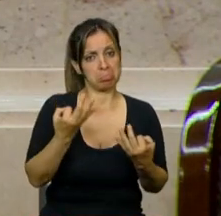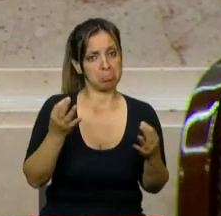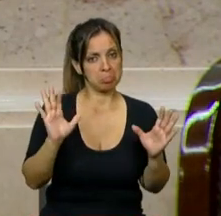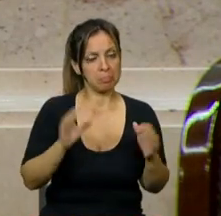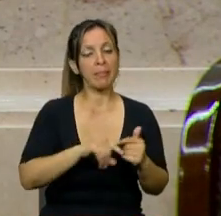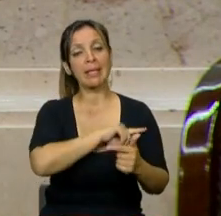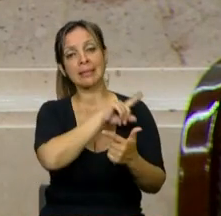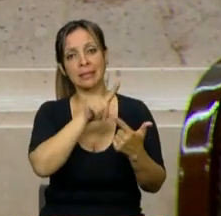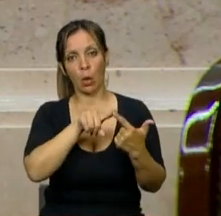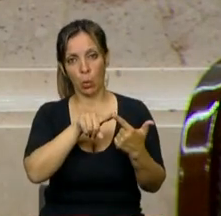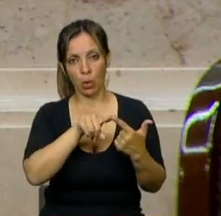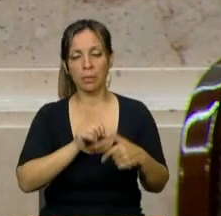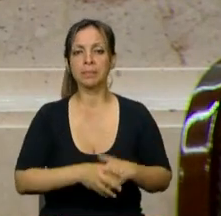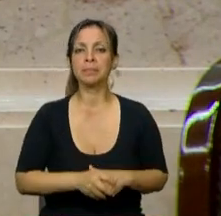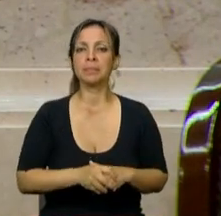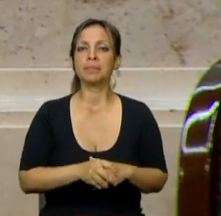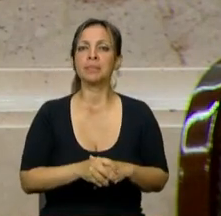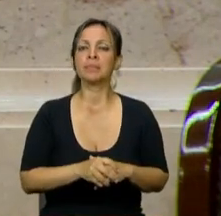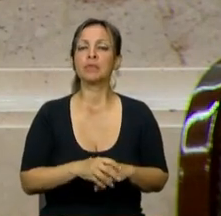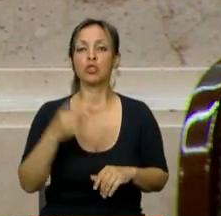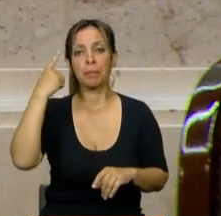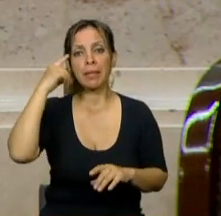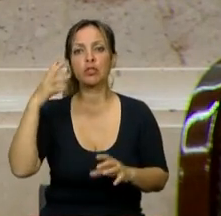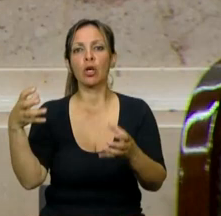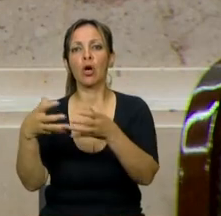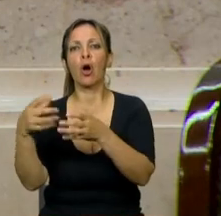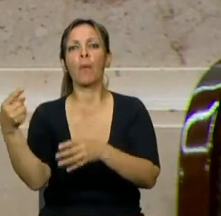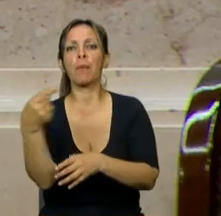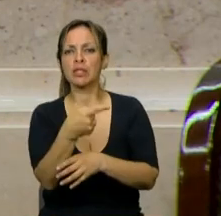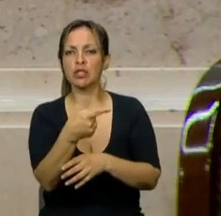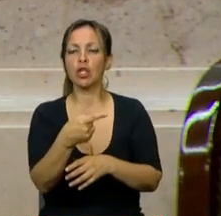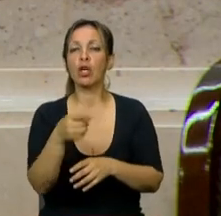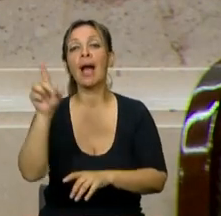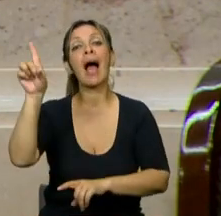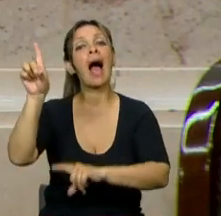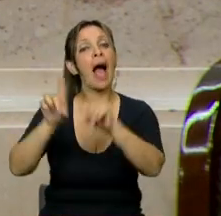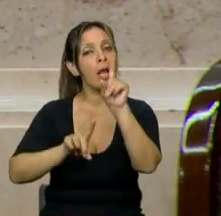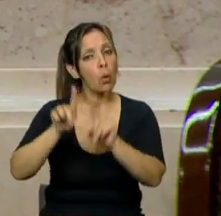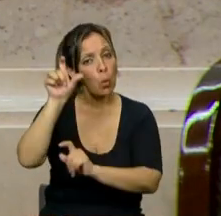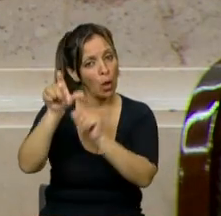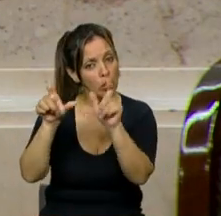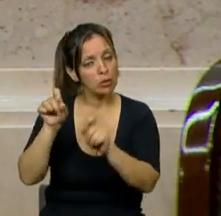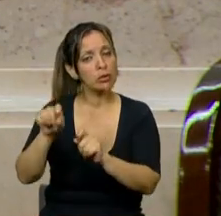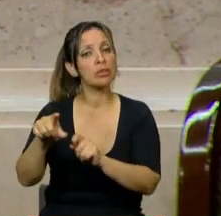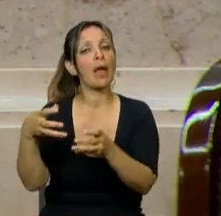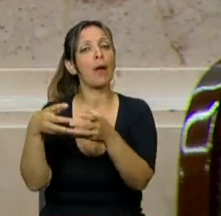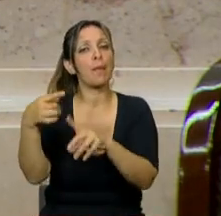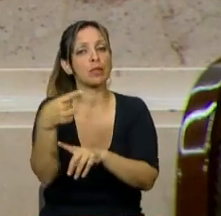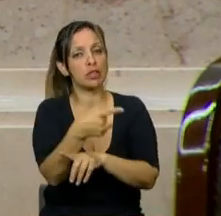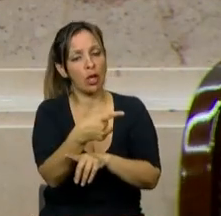En segundo lugar, creo que la oposición, algunos de la oposición hicieron